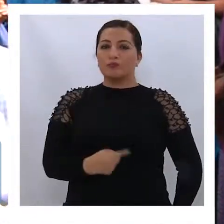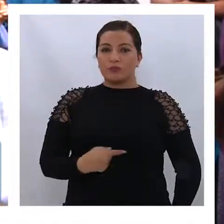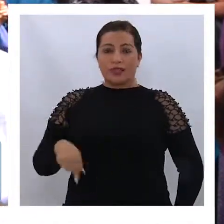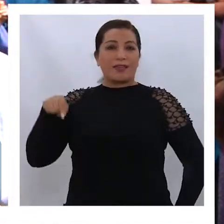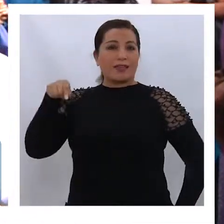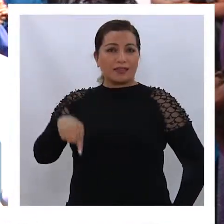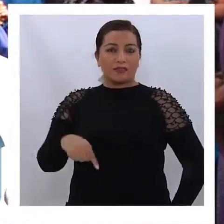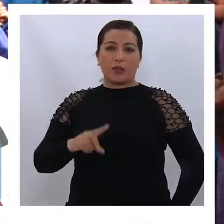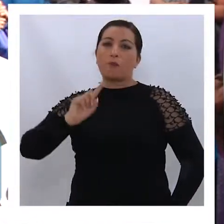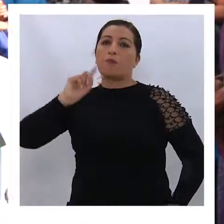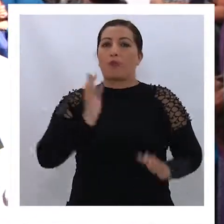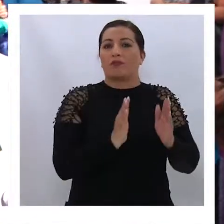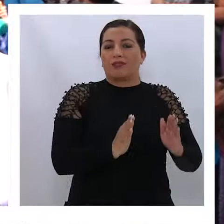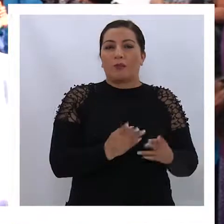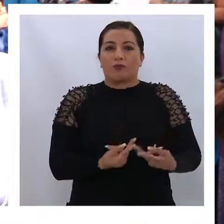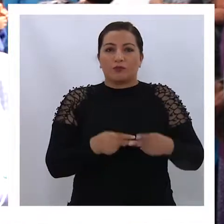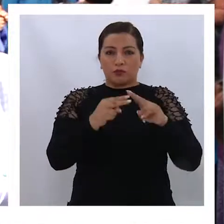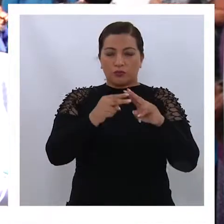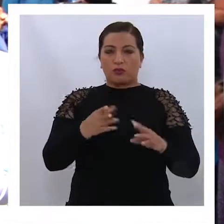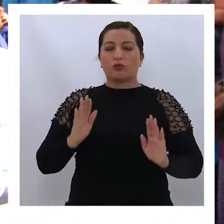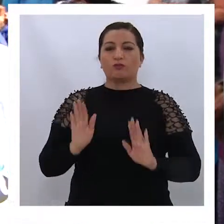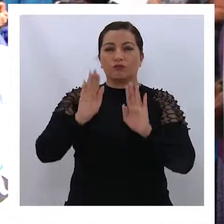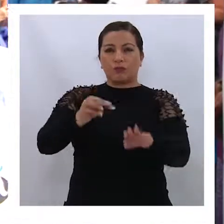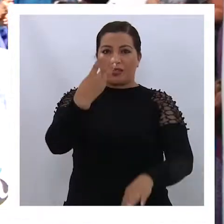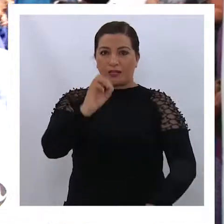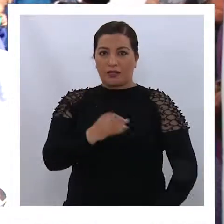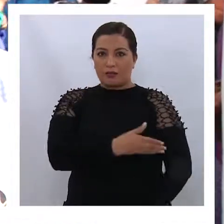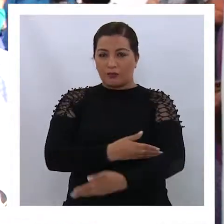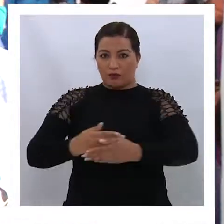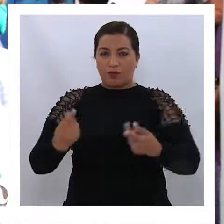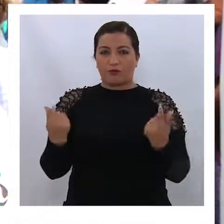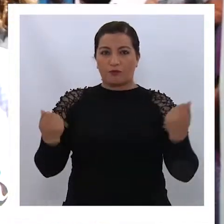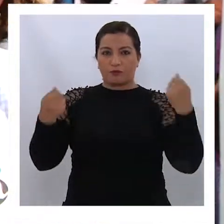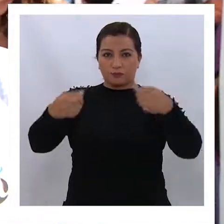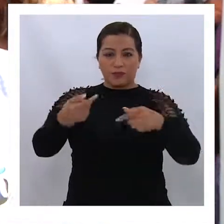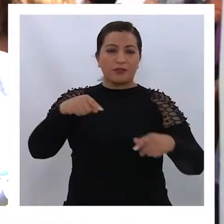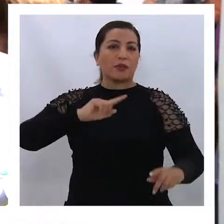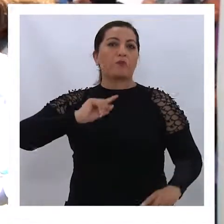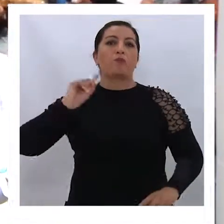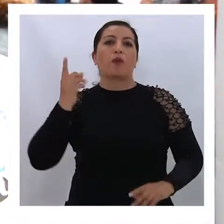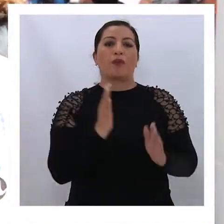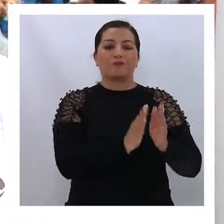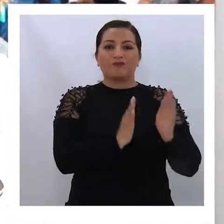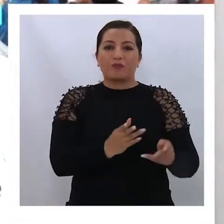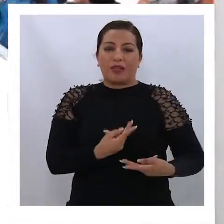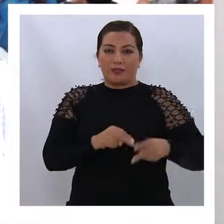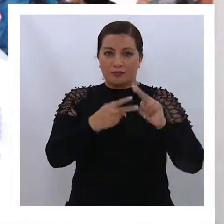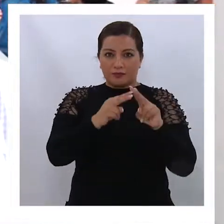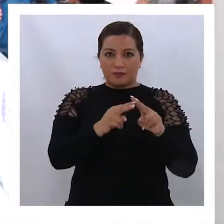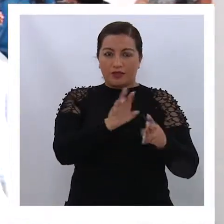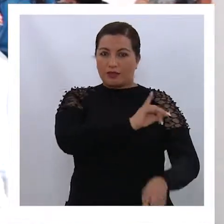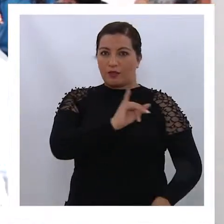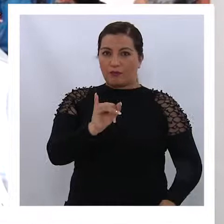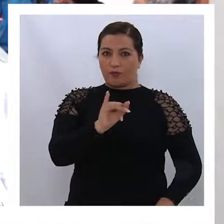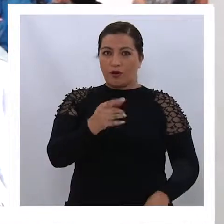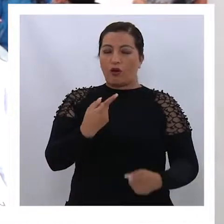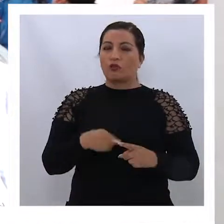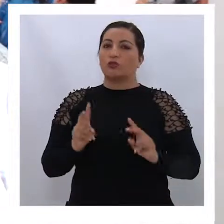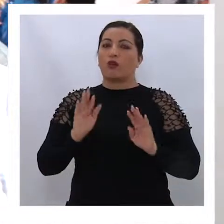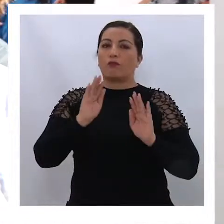una primera etapa, ya para eso tenemos un aporte de 30 millones de pesos y es la primera parte de otros